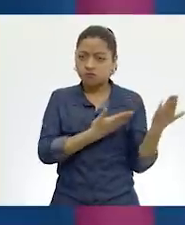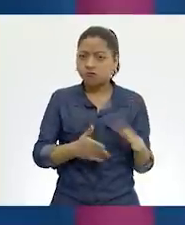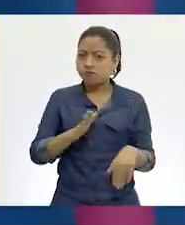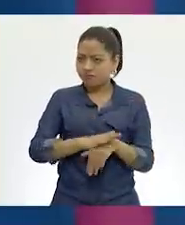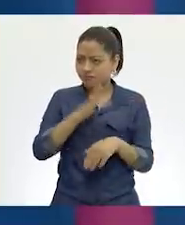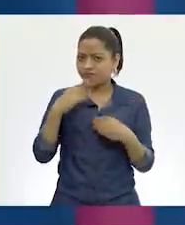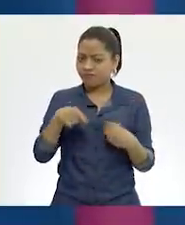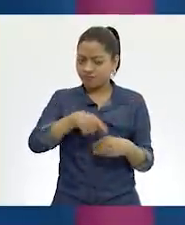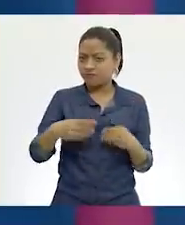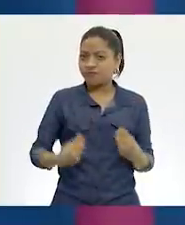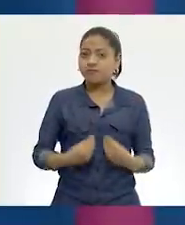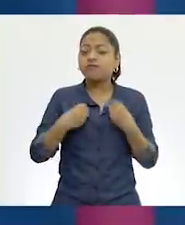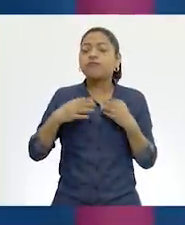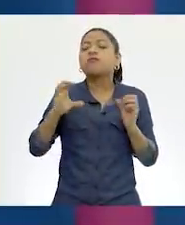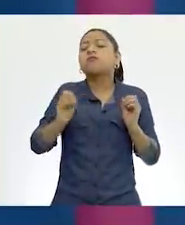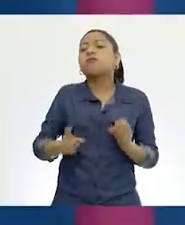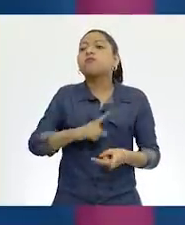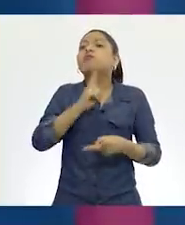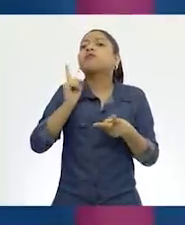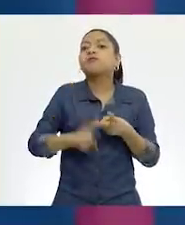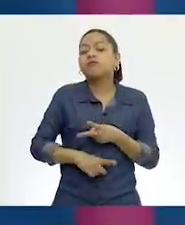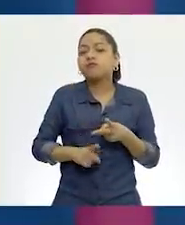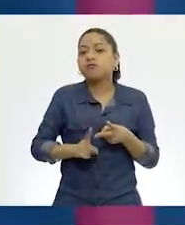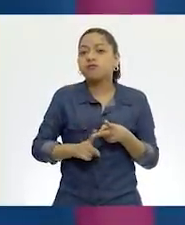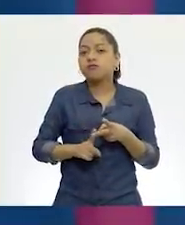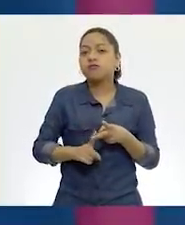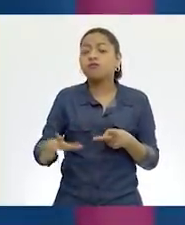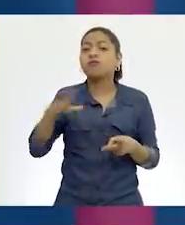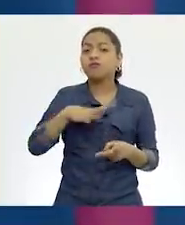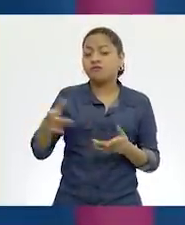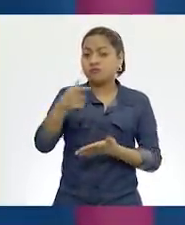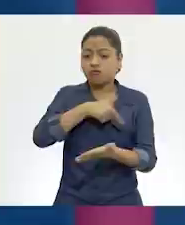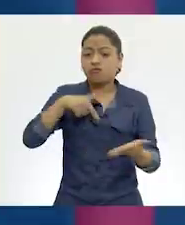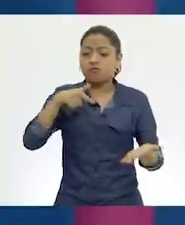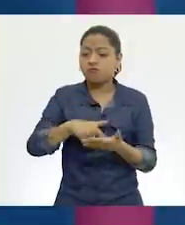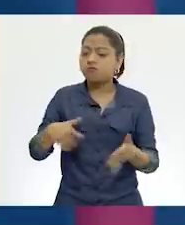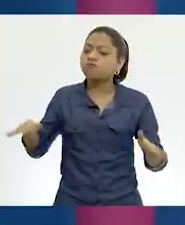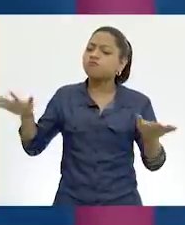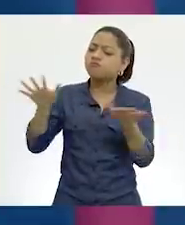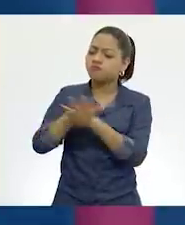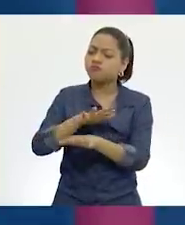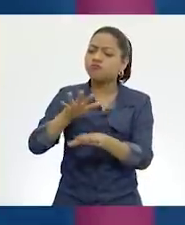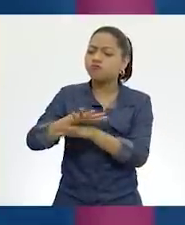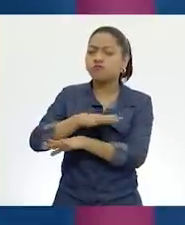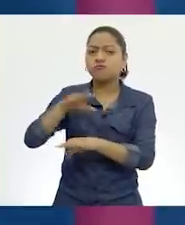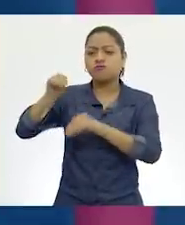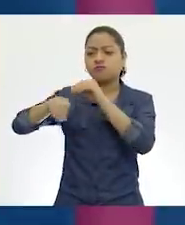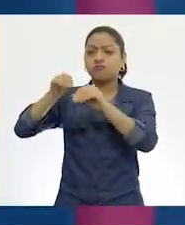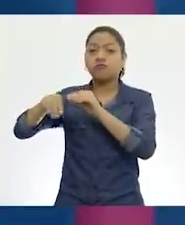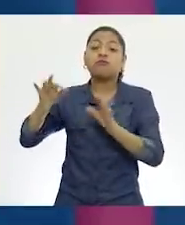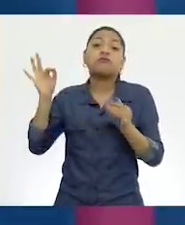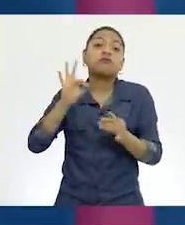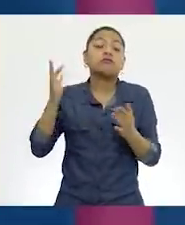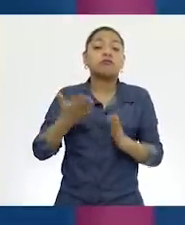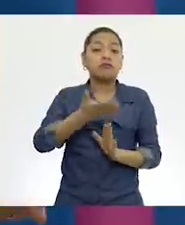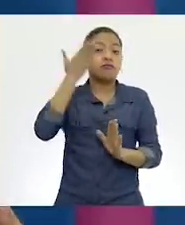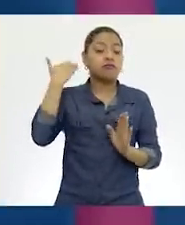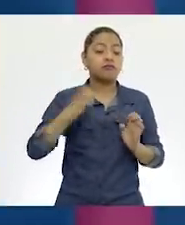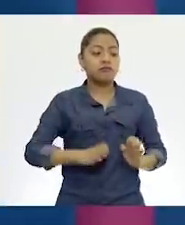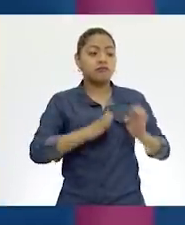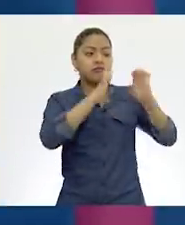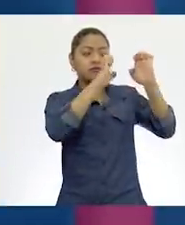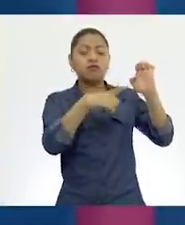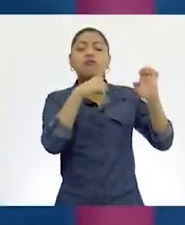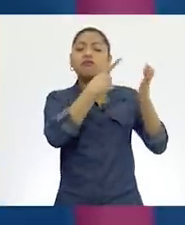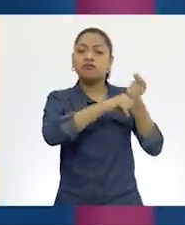si ha notado que hay, por ejemplo, algunos lugares que ya se han modificado por completo y si antes eran un edificio a lo mejor de 10